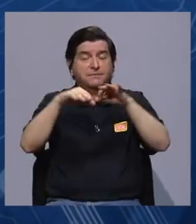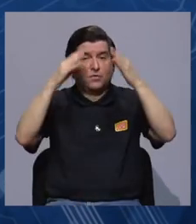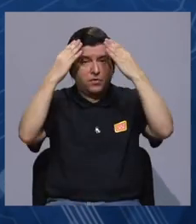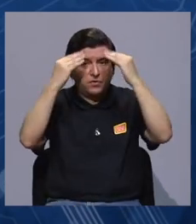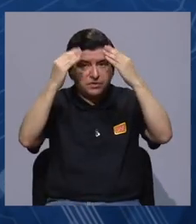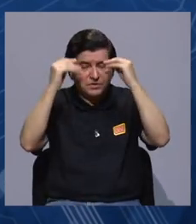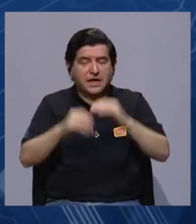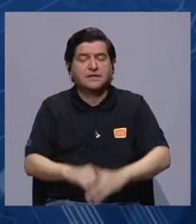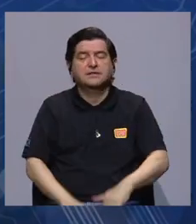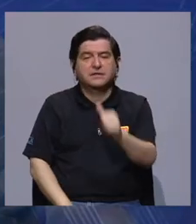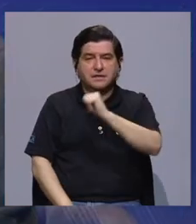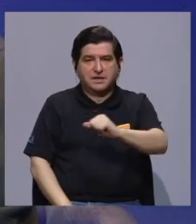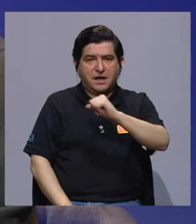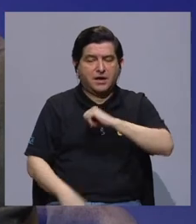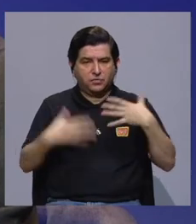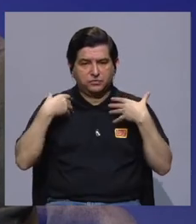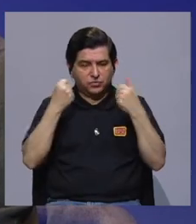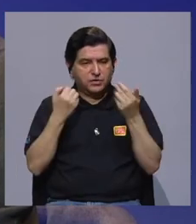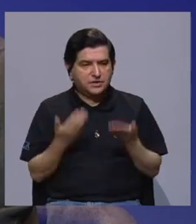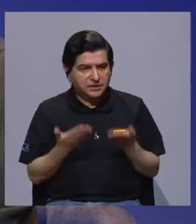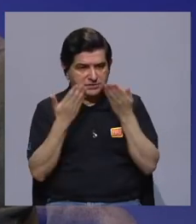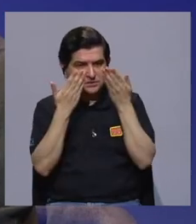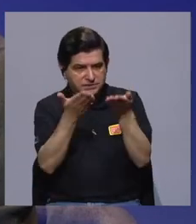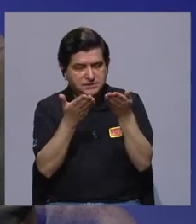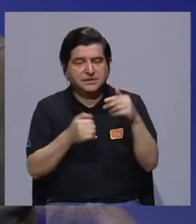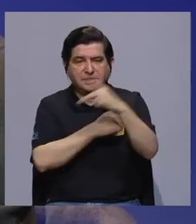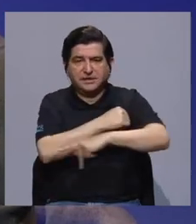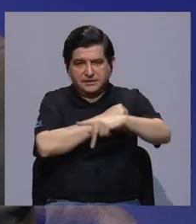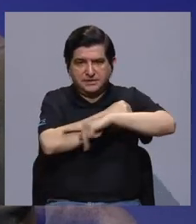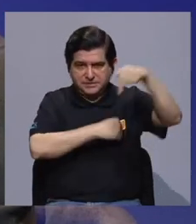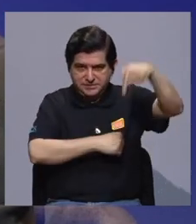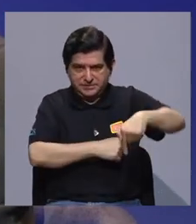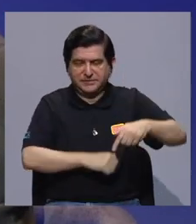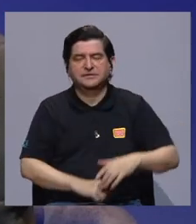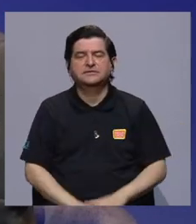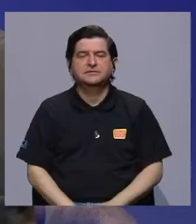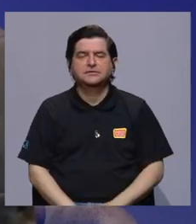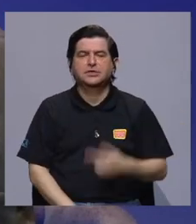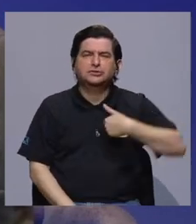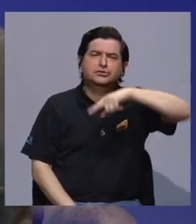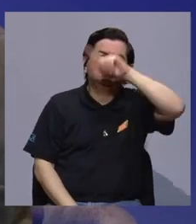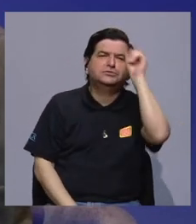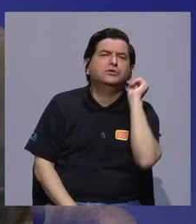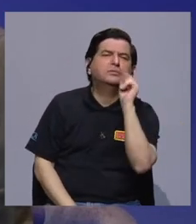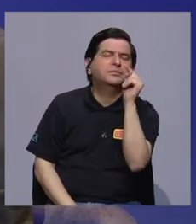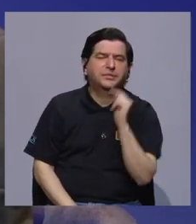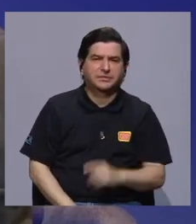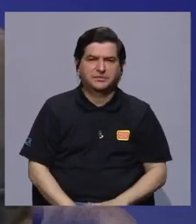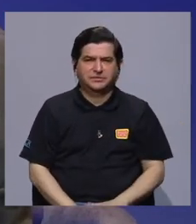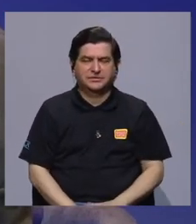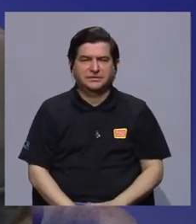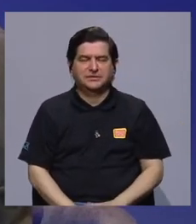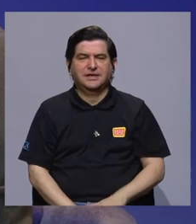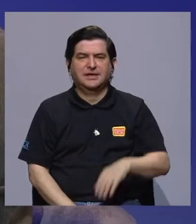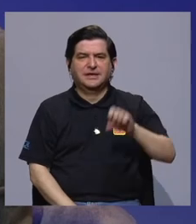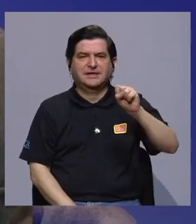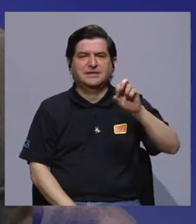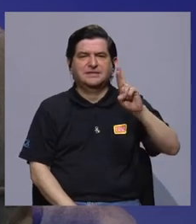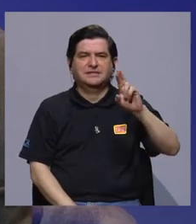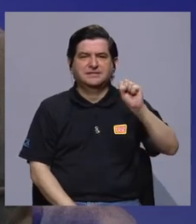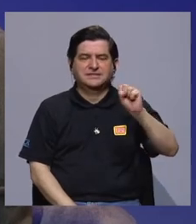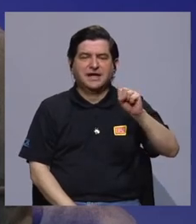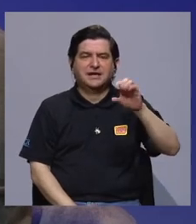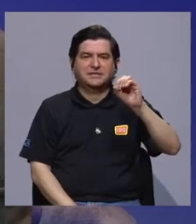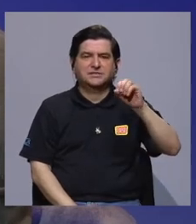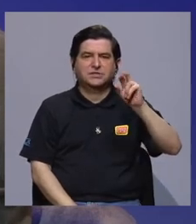importante de alimentación para las autoridades sanitarias del país. Y la hago a esta pregunta concreta, el SARS